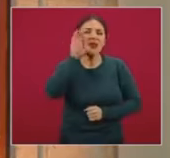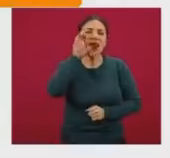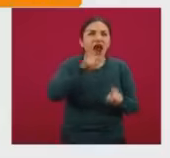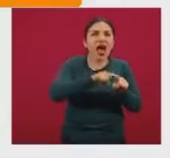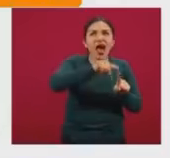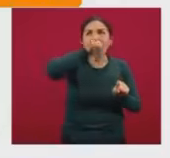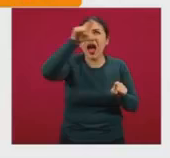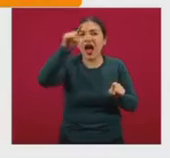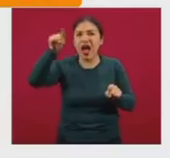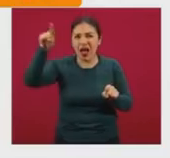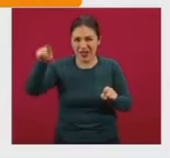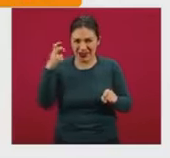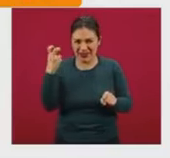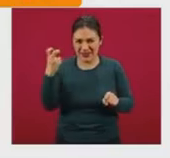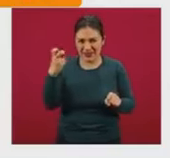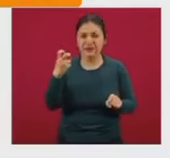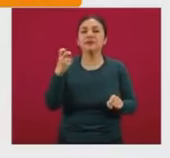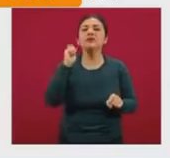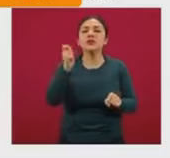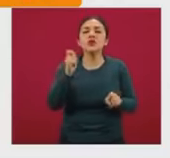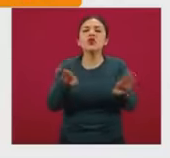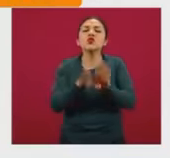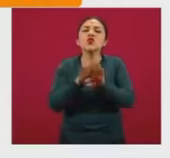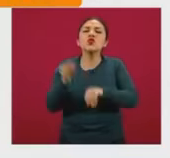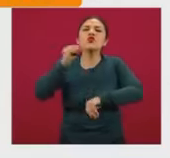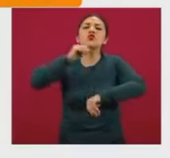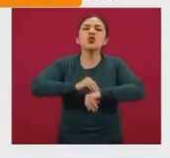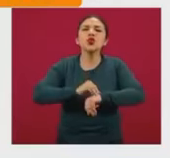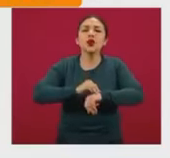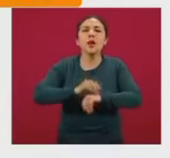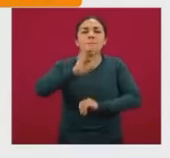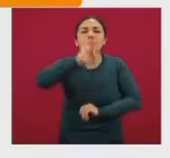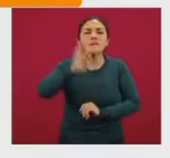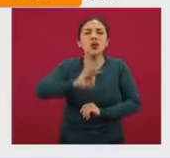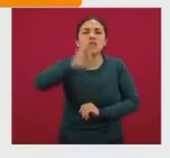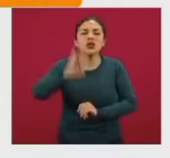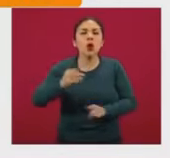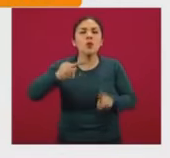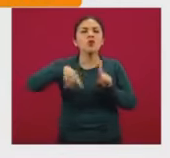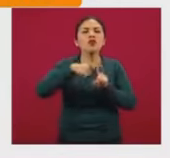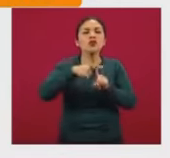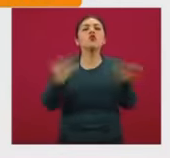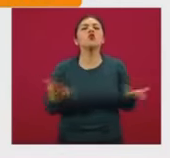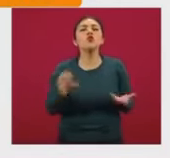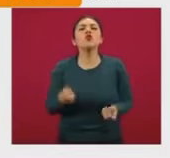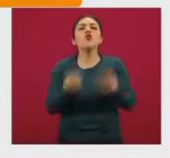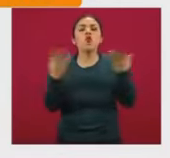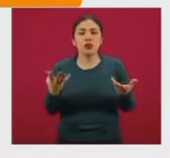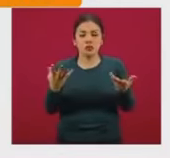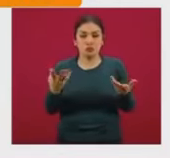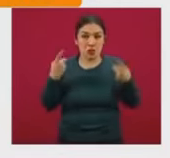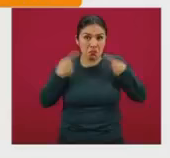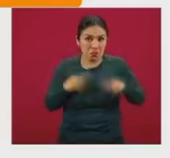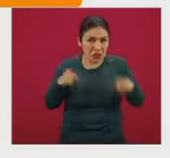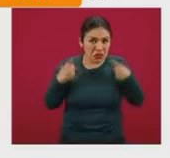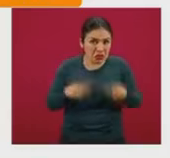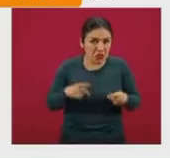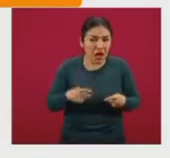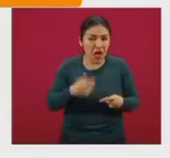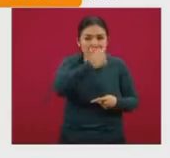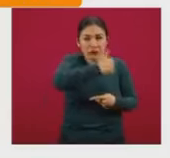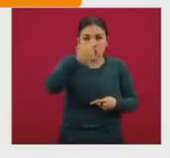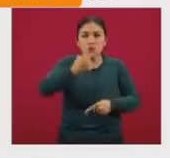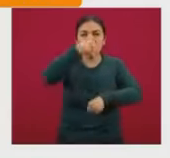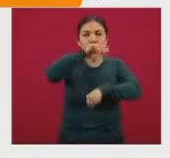tenemos en la parte superior representa el comportamiento del porcentaje de positividad. Es decir, cuántas personas en cada